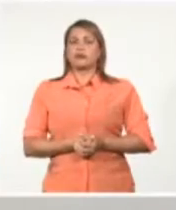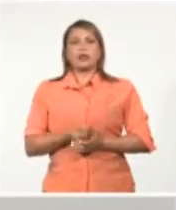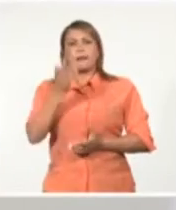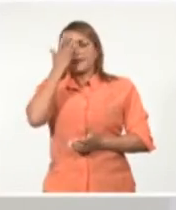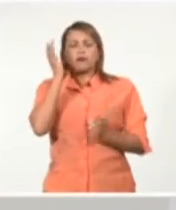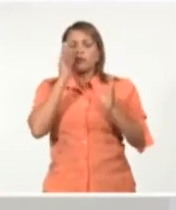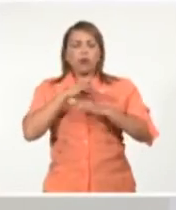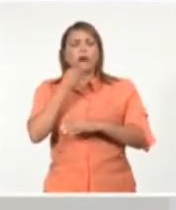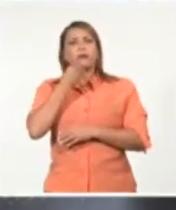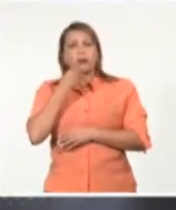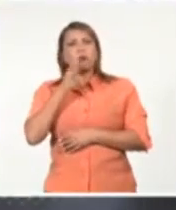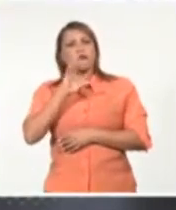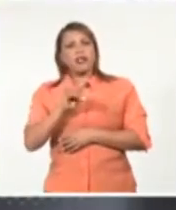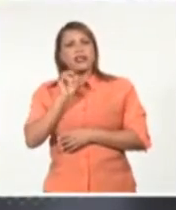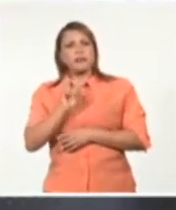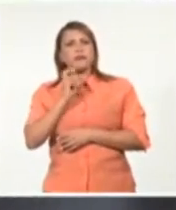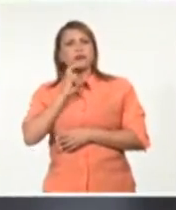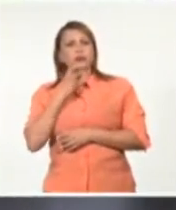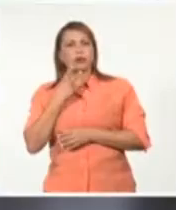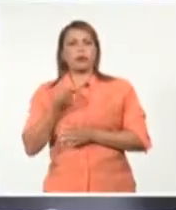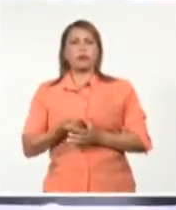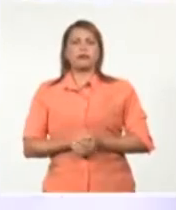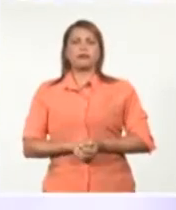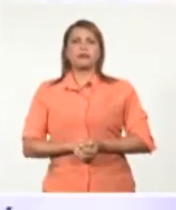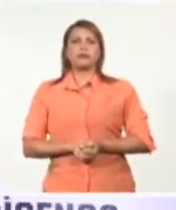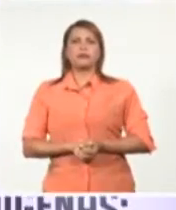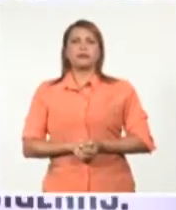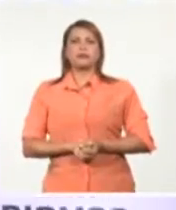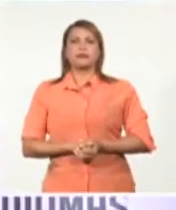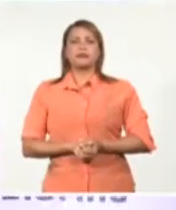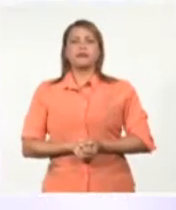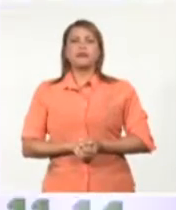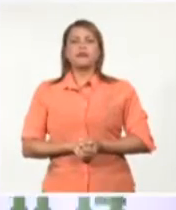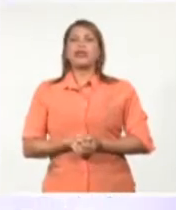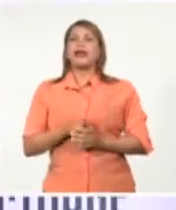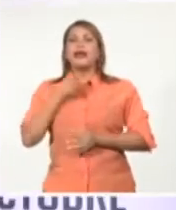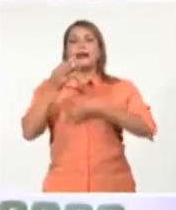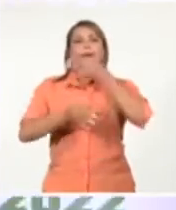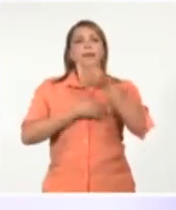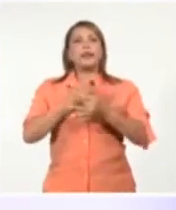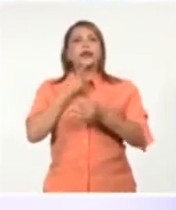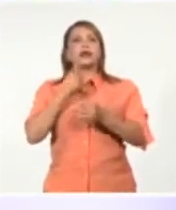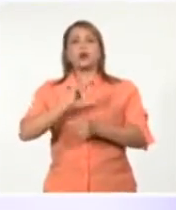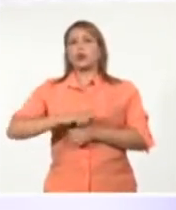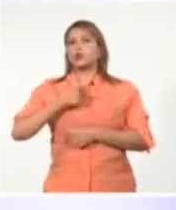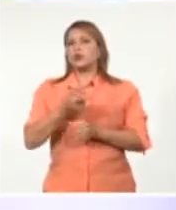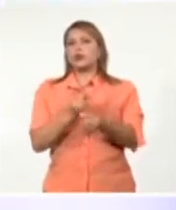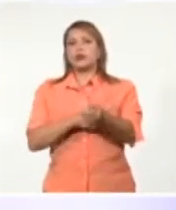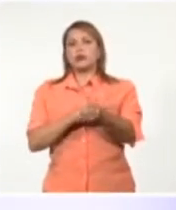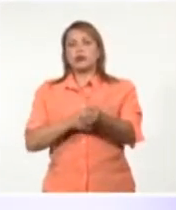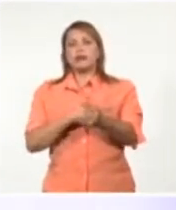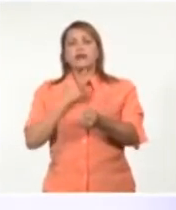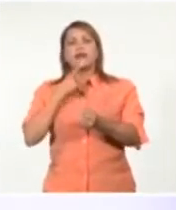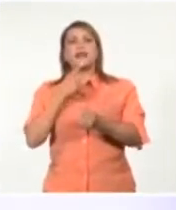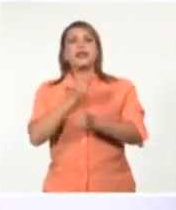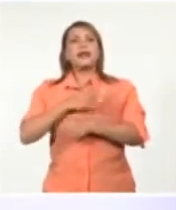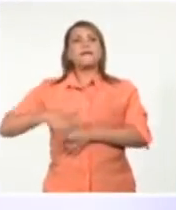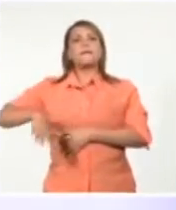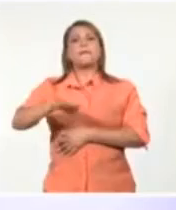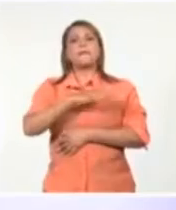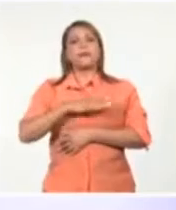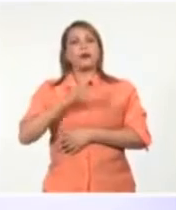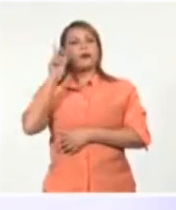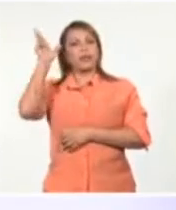vergüenza. Los participantes se acercan a realidades económicas, políticas, sociales y culturales de los pueblos indígenas de la